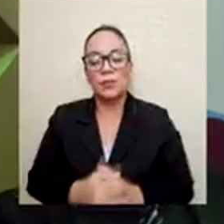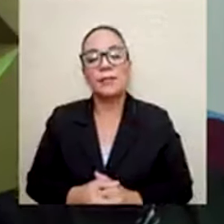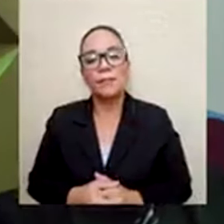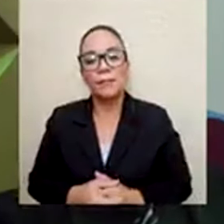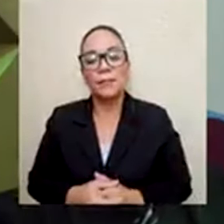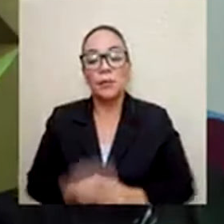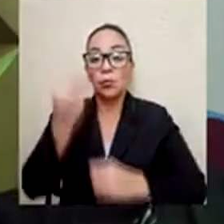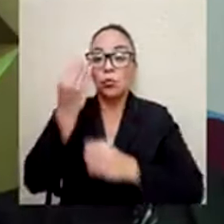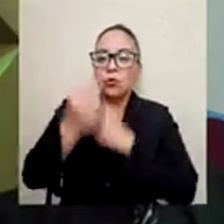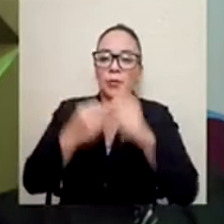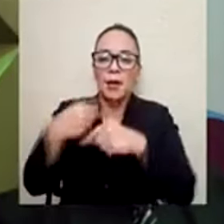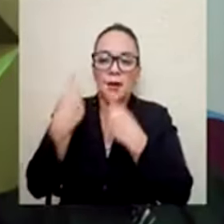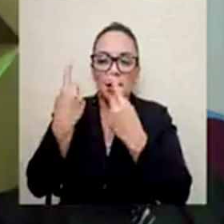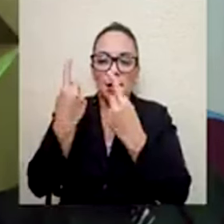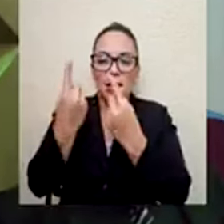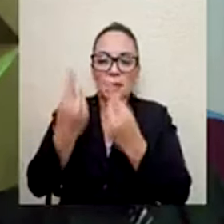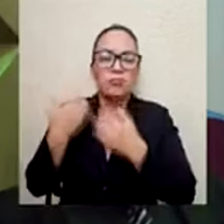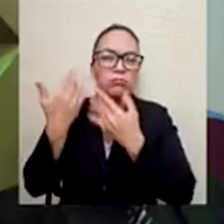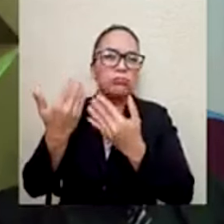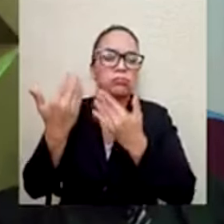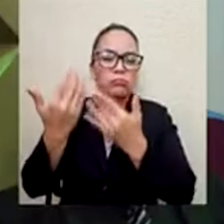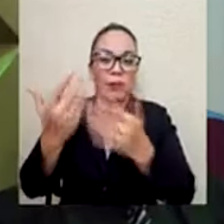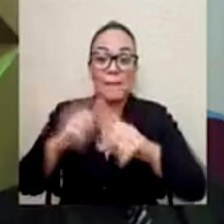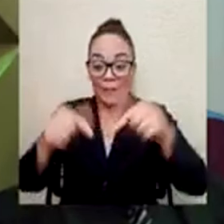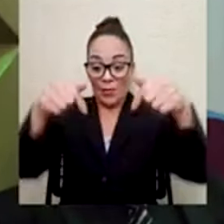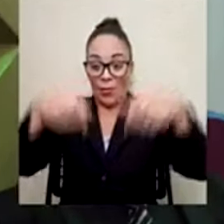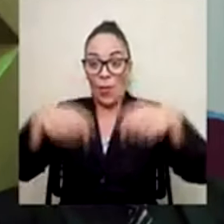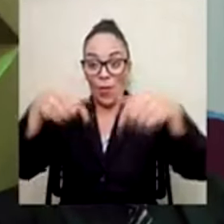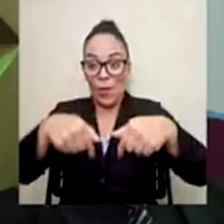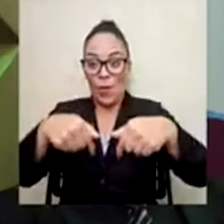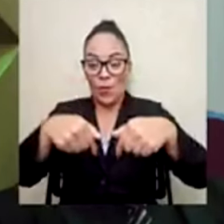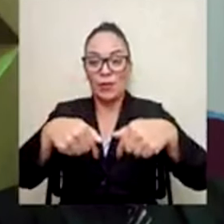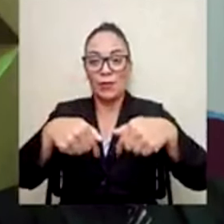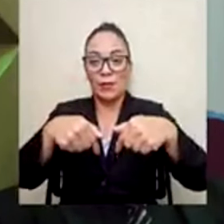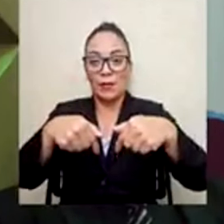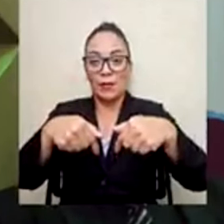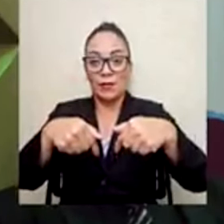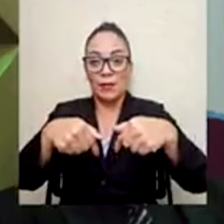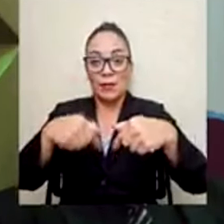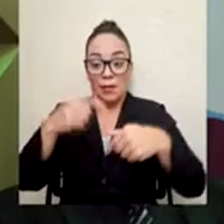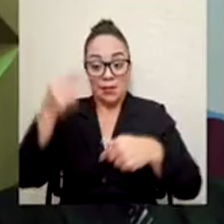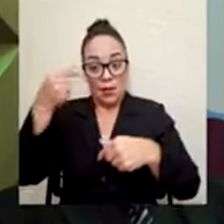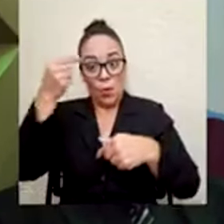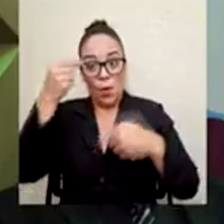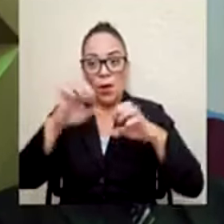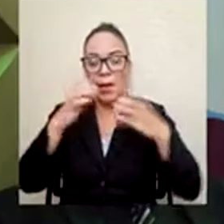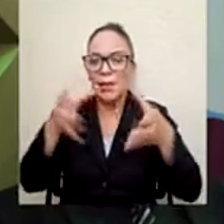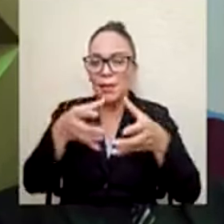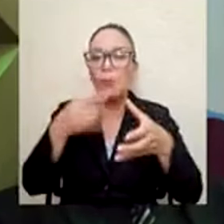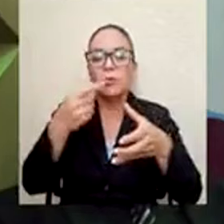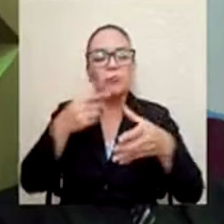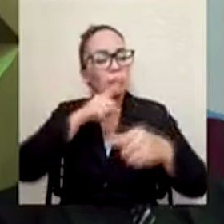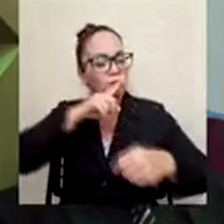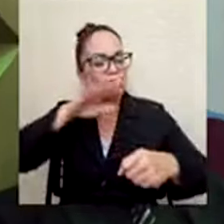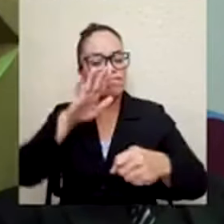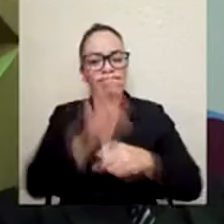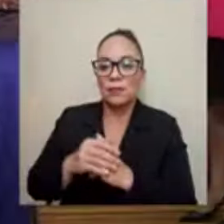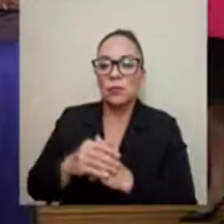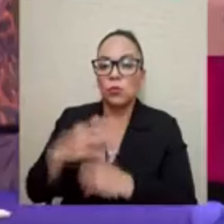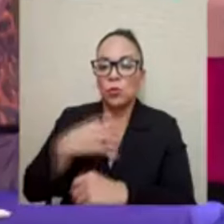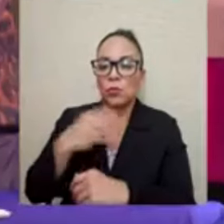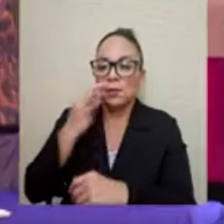años en espera, hoy puedo decir como equipo y como gobierno que se está cumpliendo con esta deuda histórica.